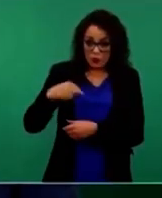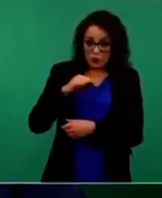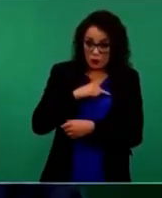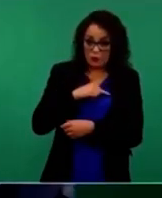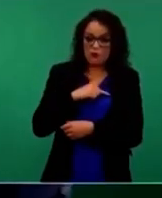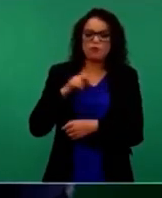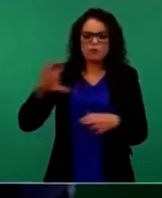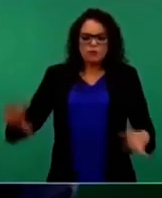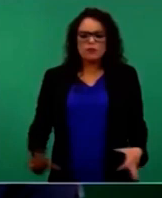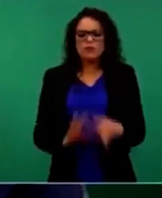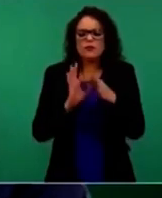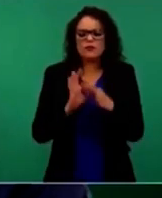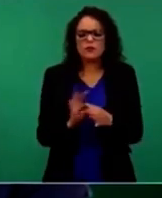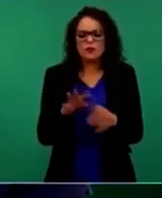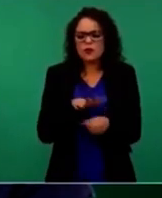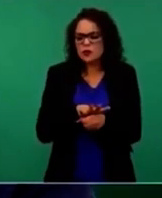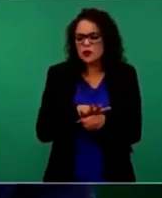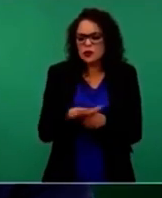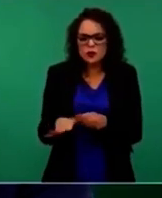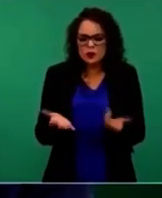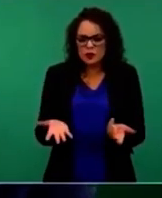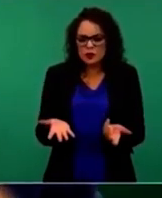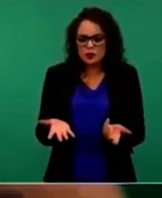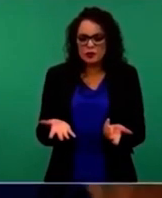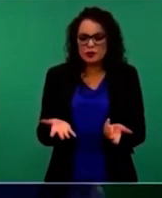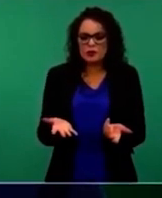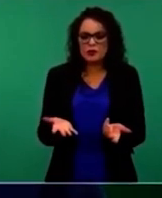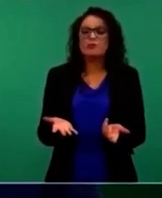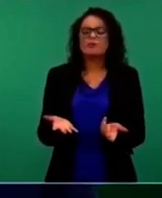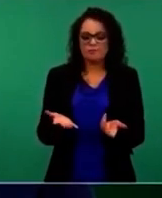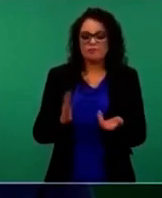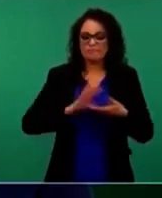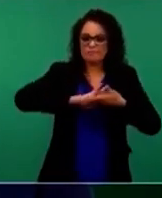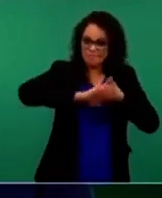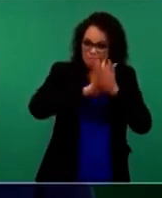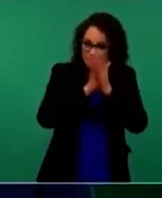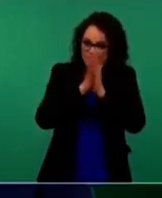con la transformación de México.